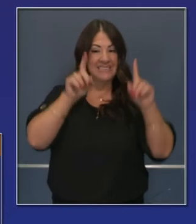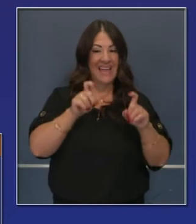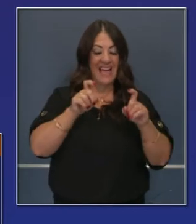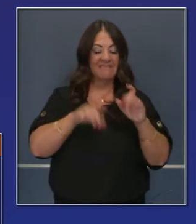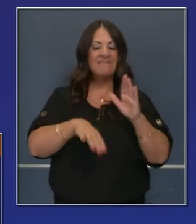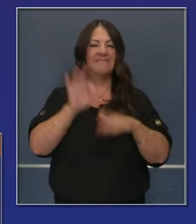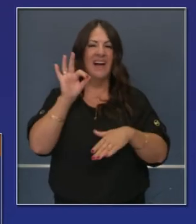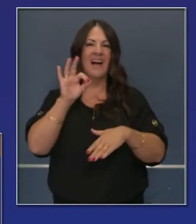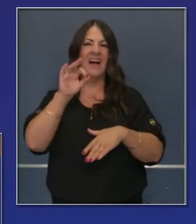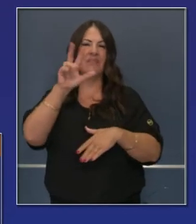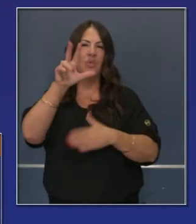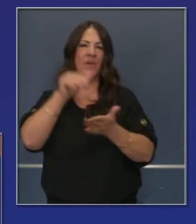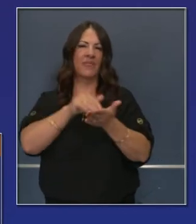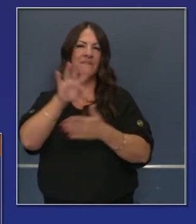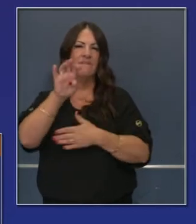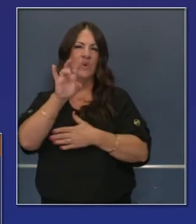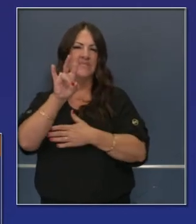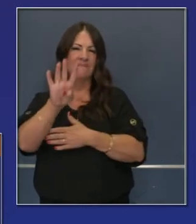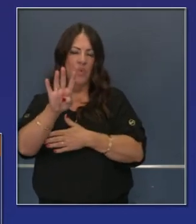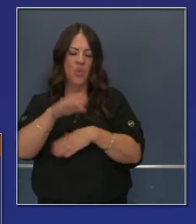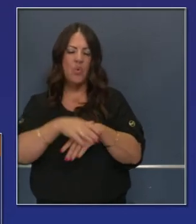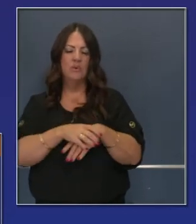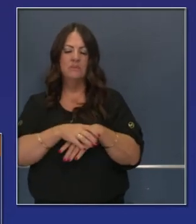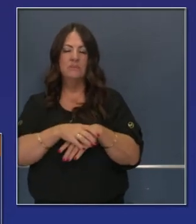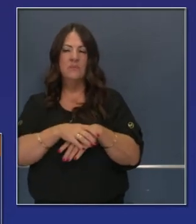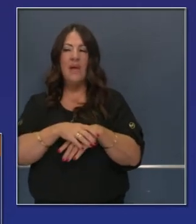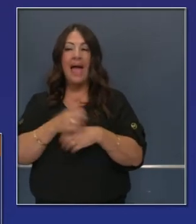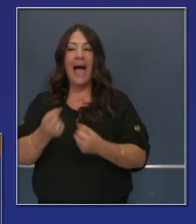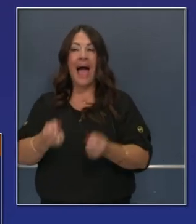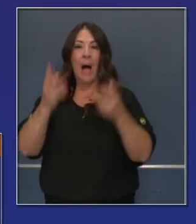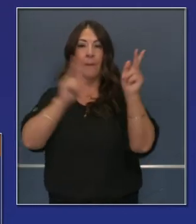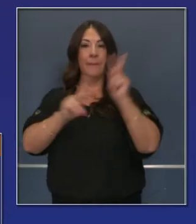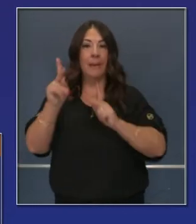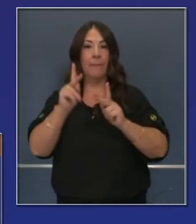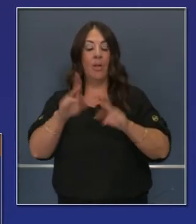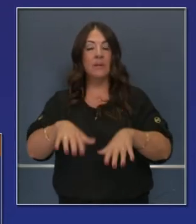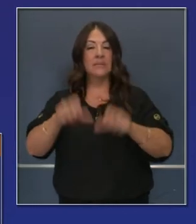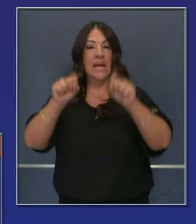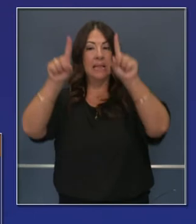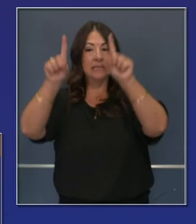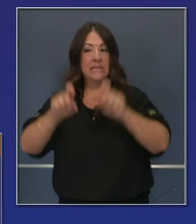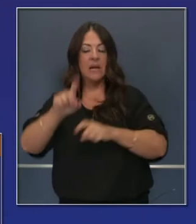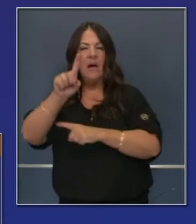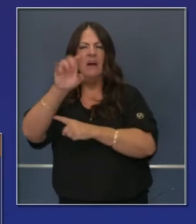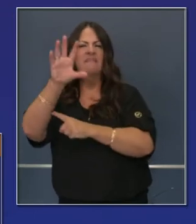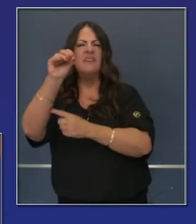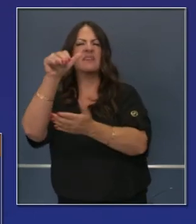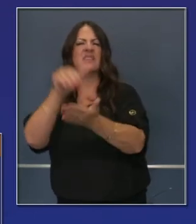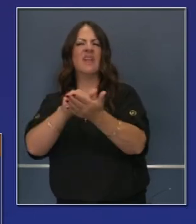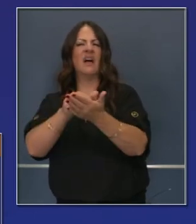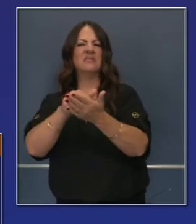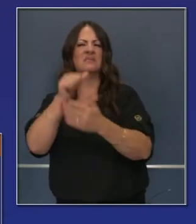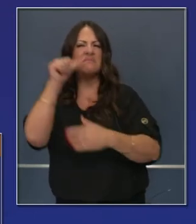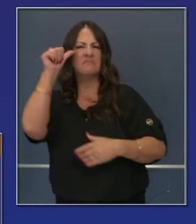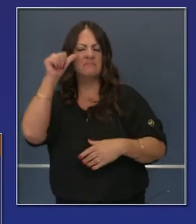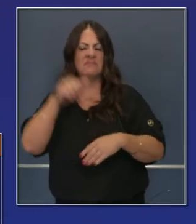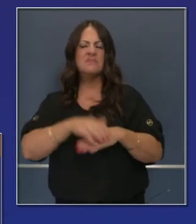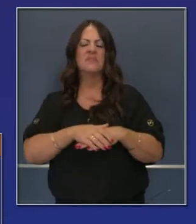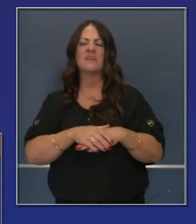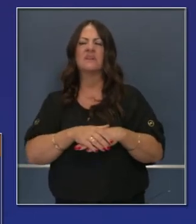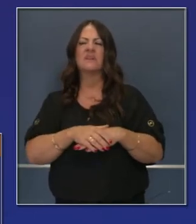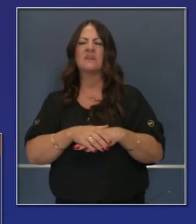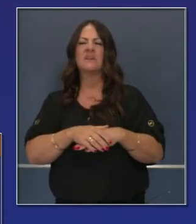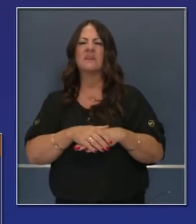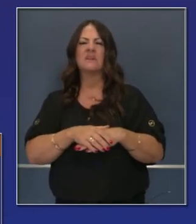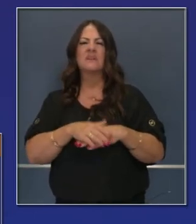ayer fueron un poco más altos del promedio de 7 días, aunque probamos a más de 150,000 personas como parte del grupo para